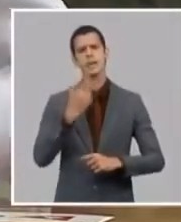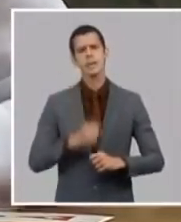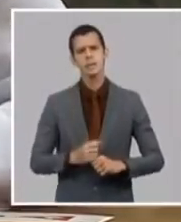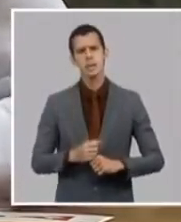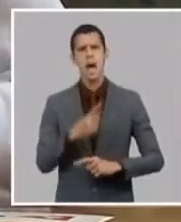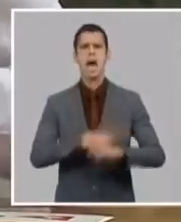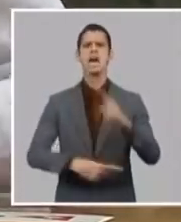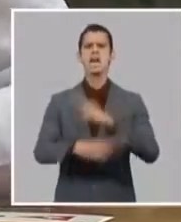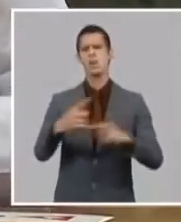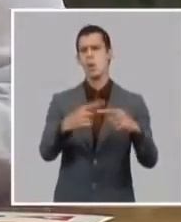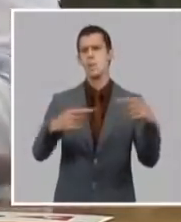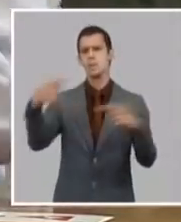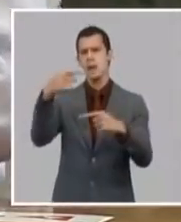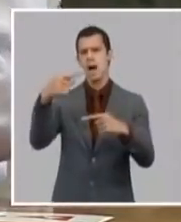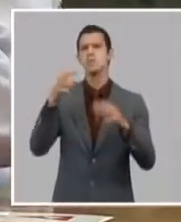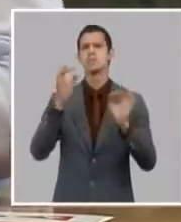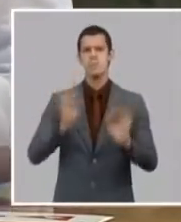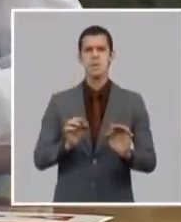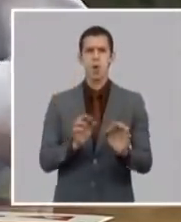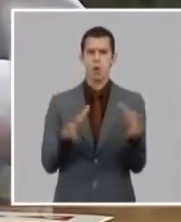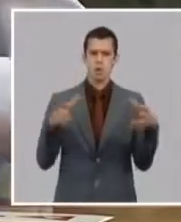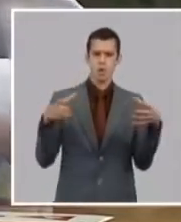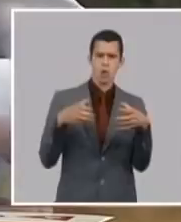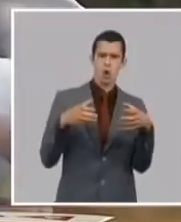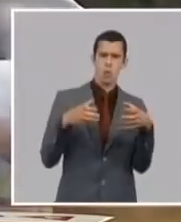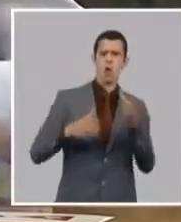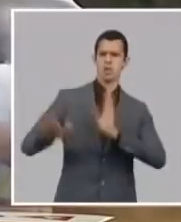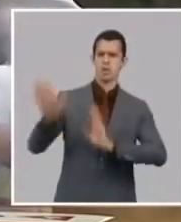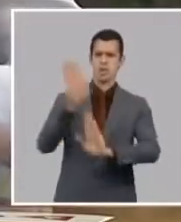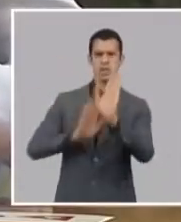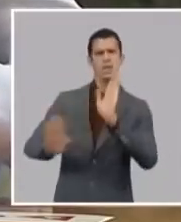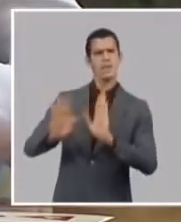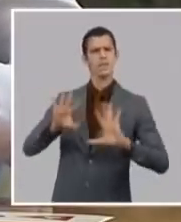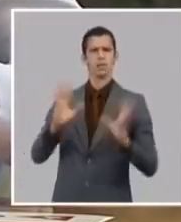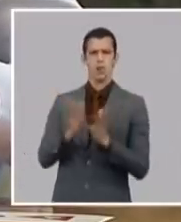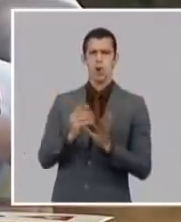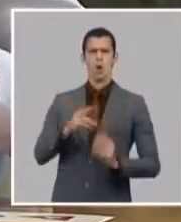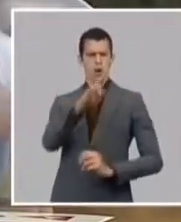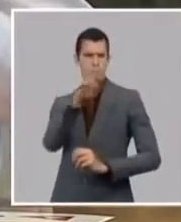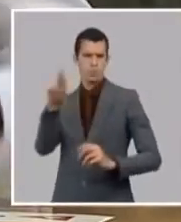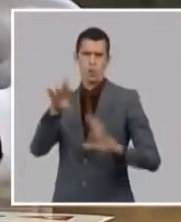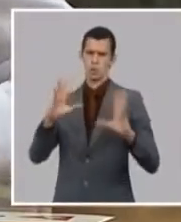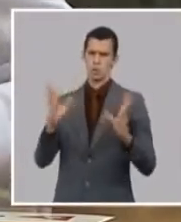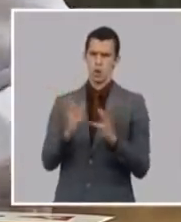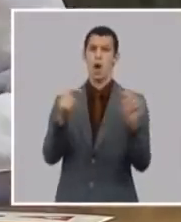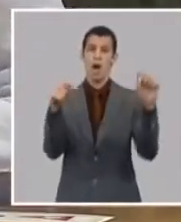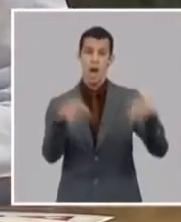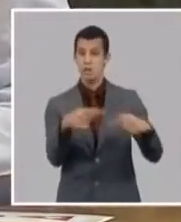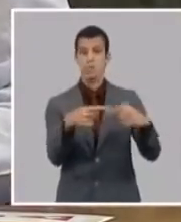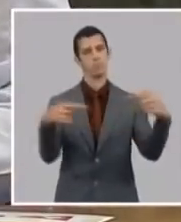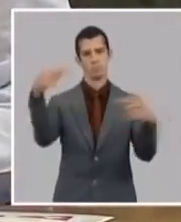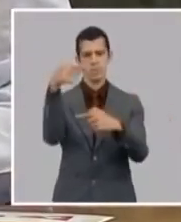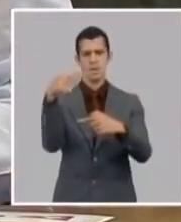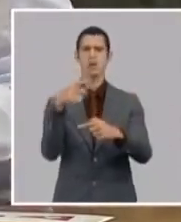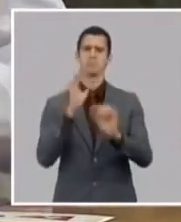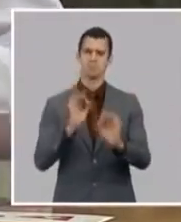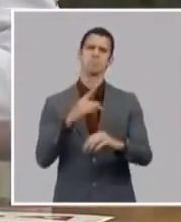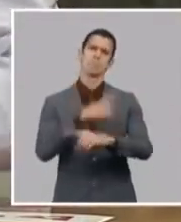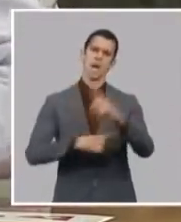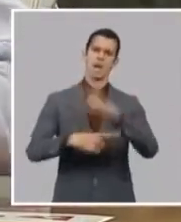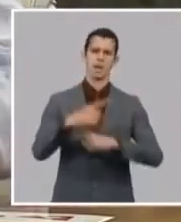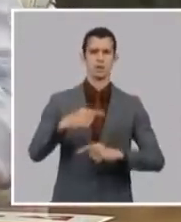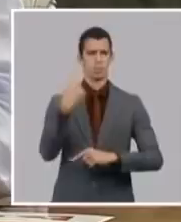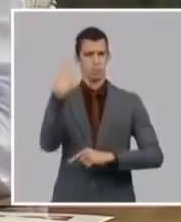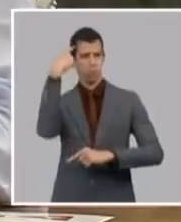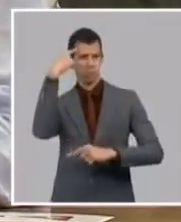evitar esos hechos vandálicos que de de la parte del pueblo que fue a a defender el orden y la